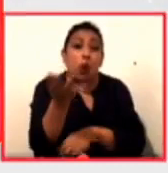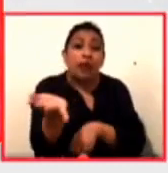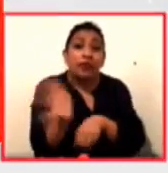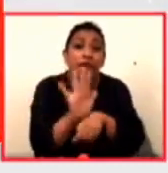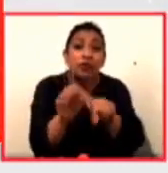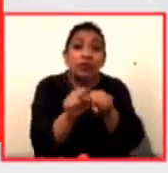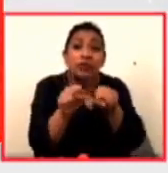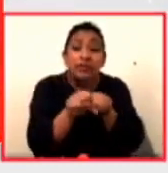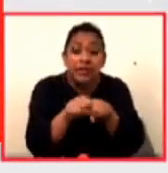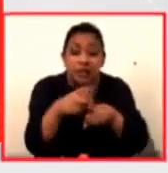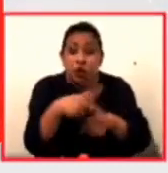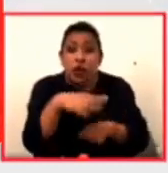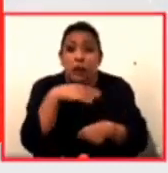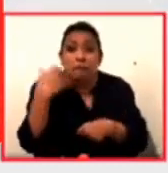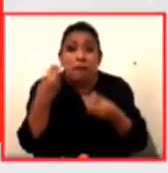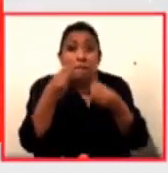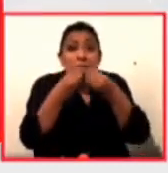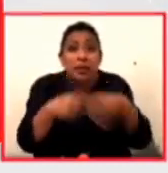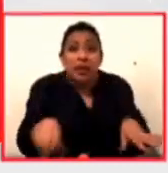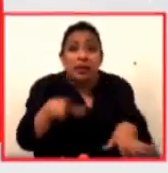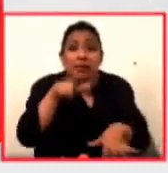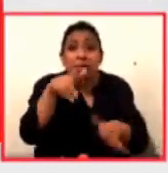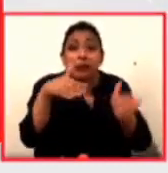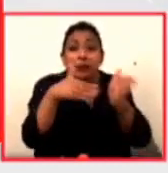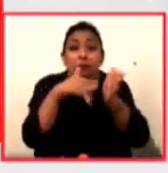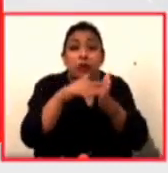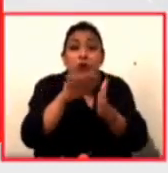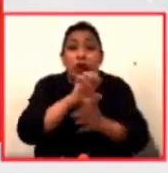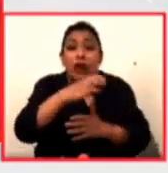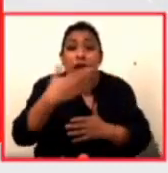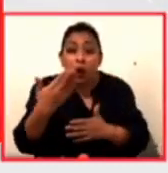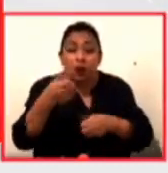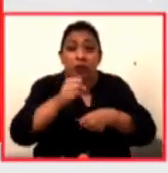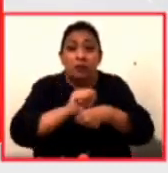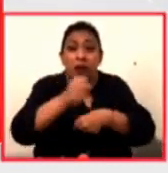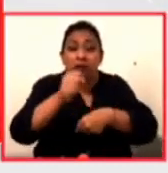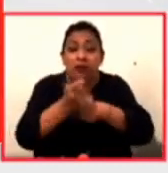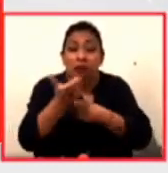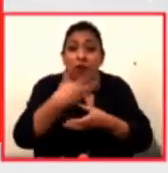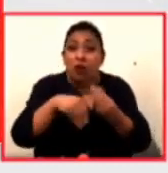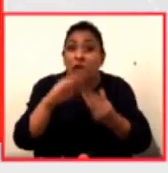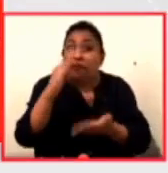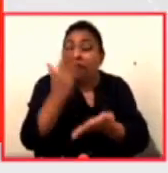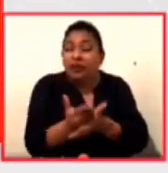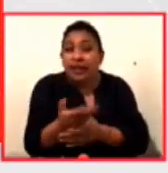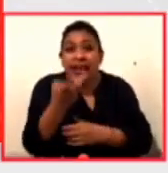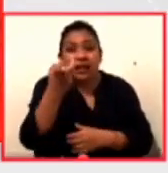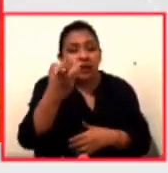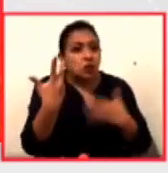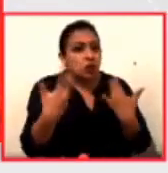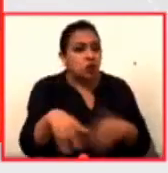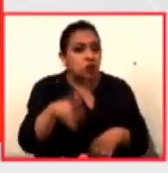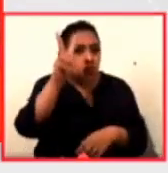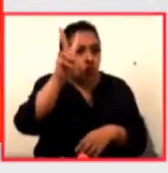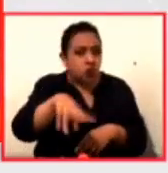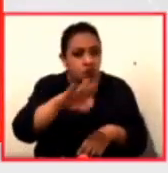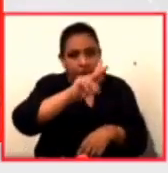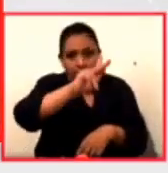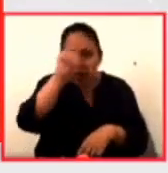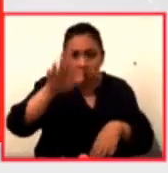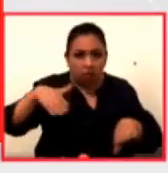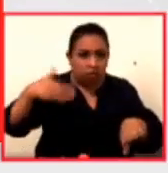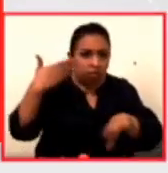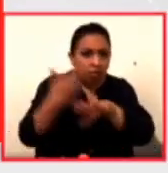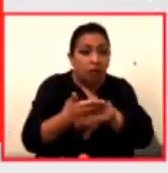perdiendo 17 millones de euros en ingresos cada semana y esta pausa está siendo una gran amenaza. estima que el